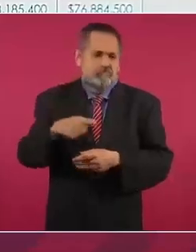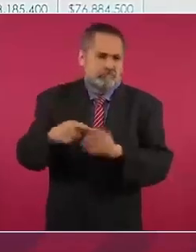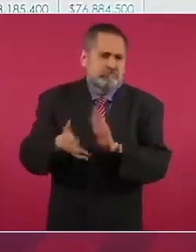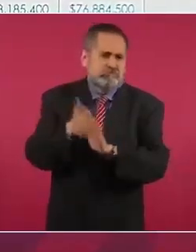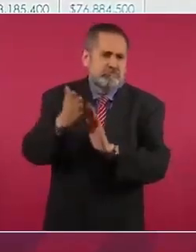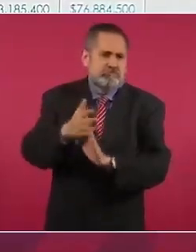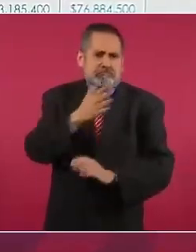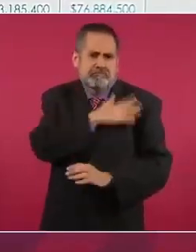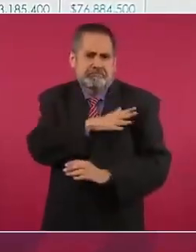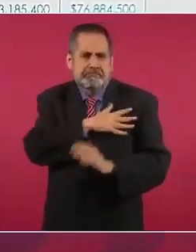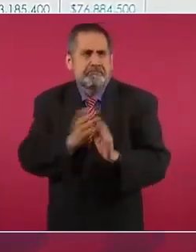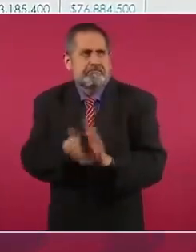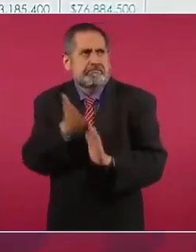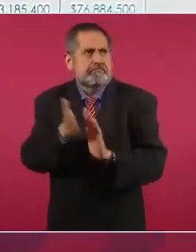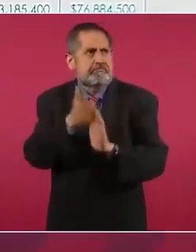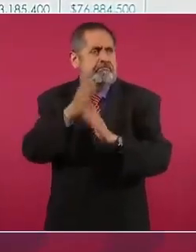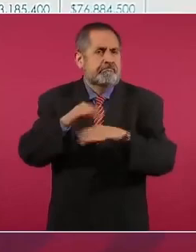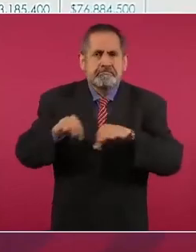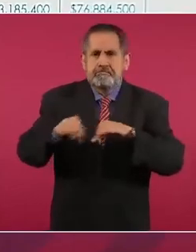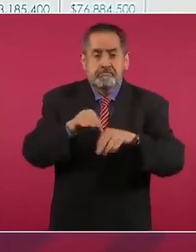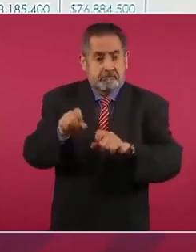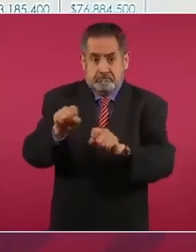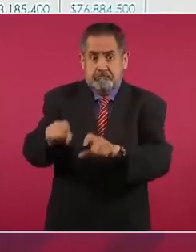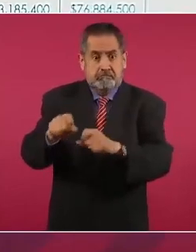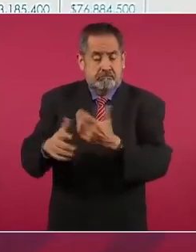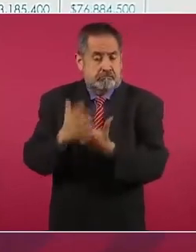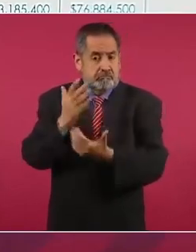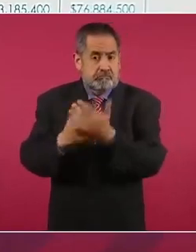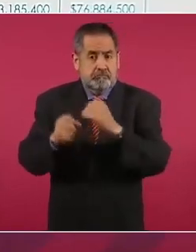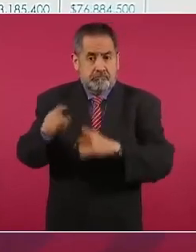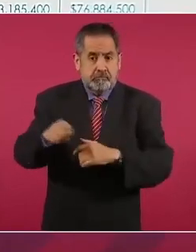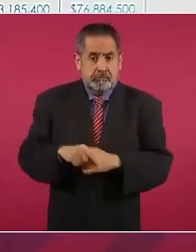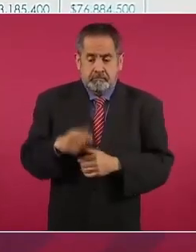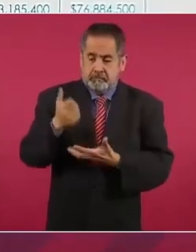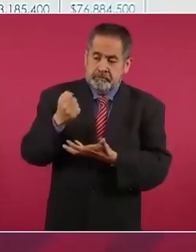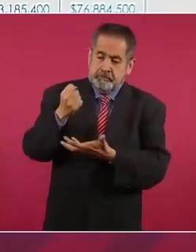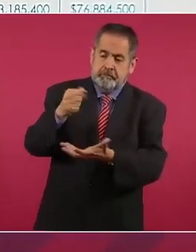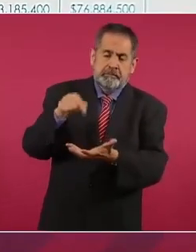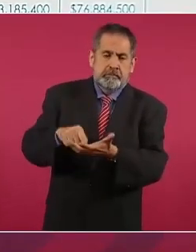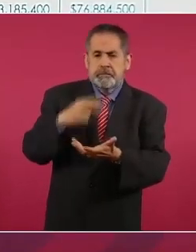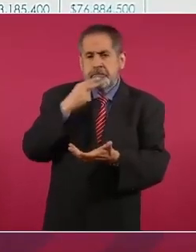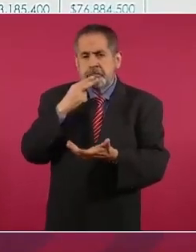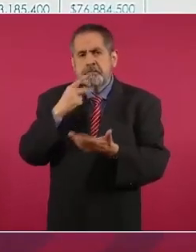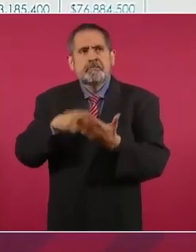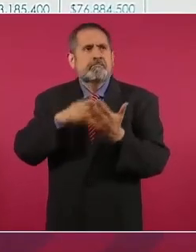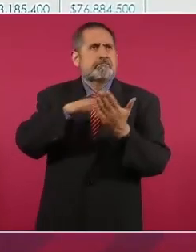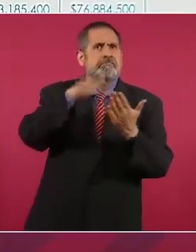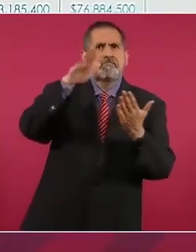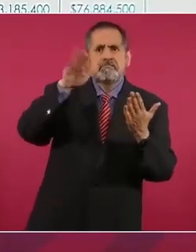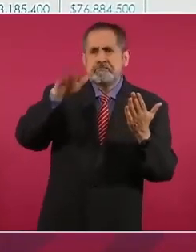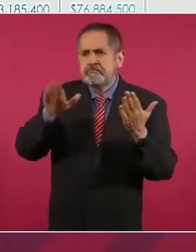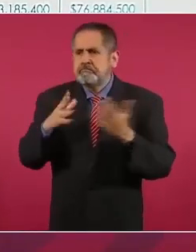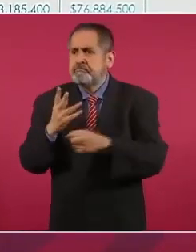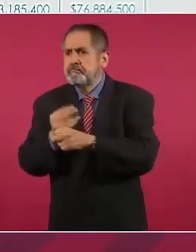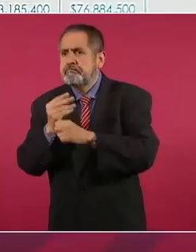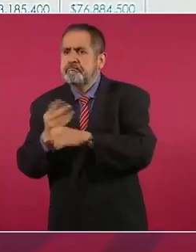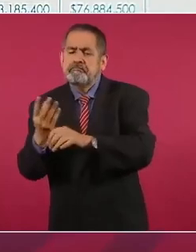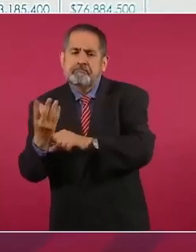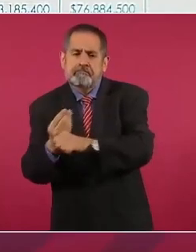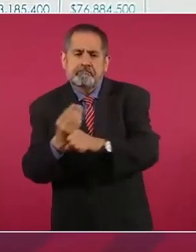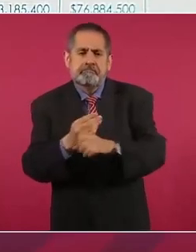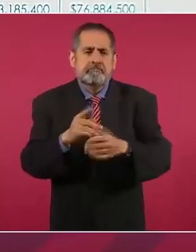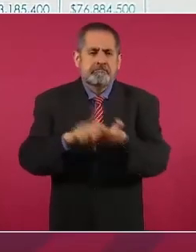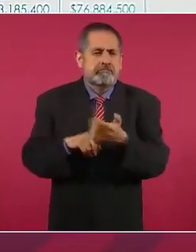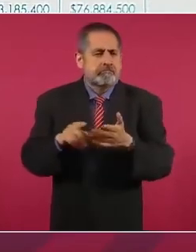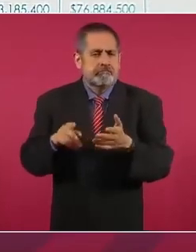y usan para pintar la escuela, para